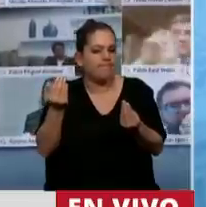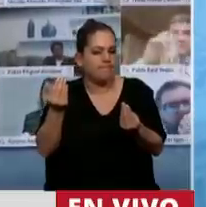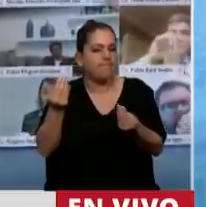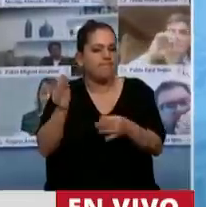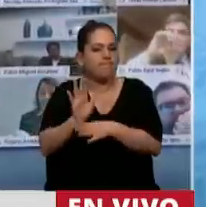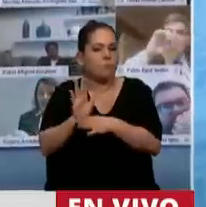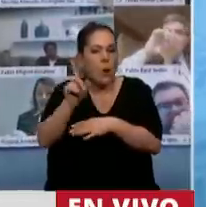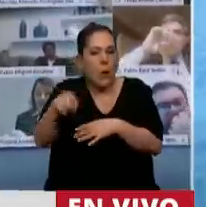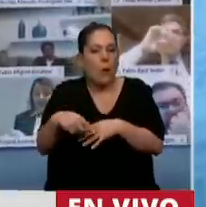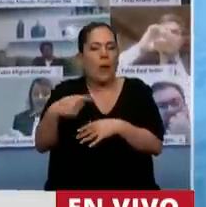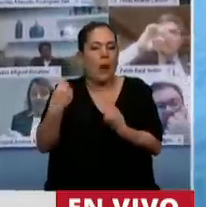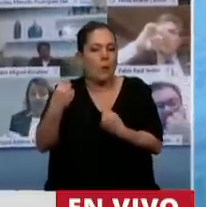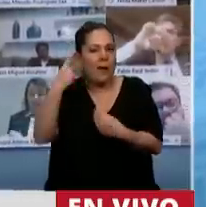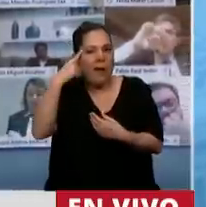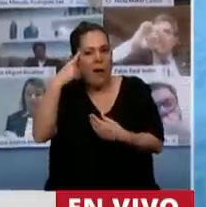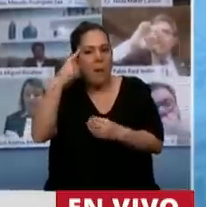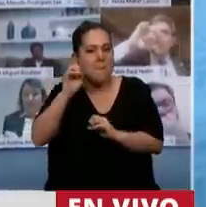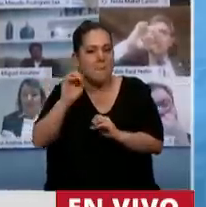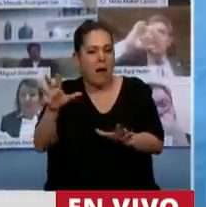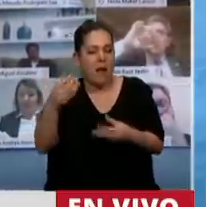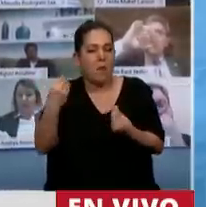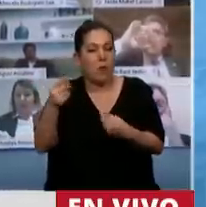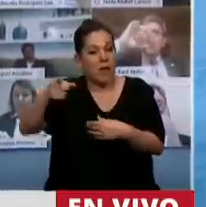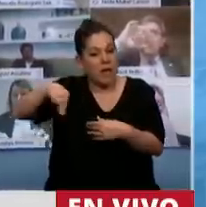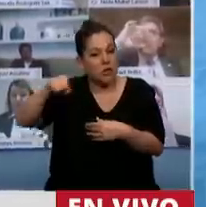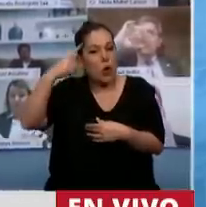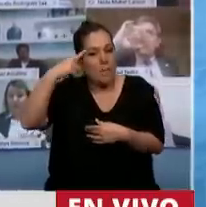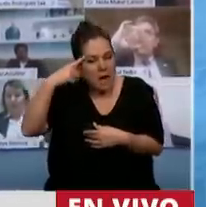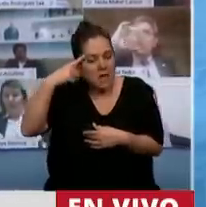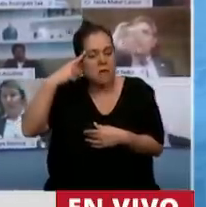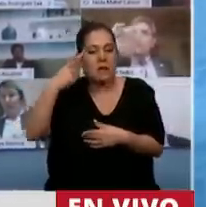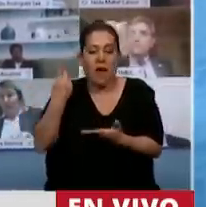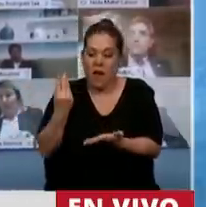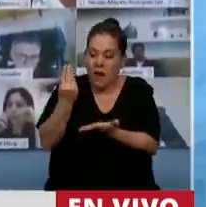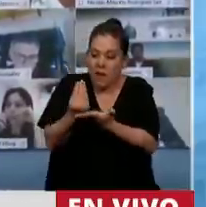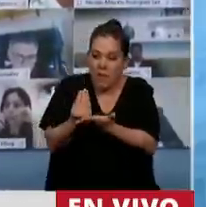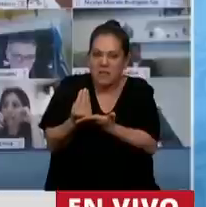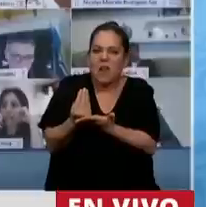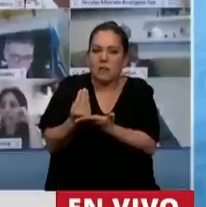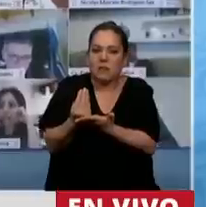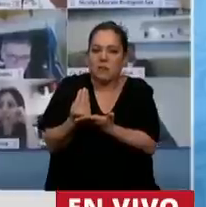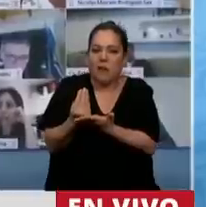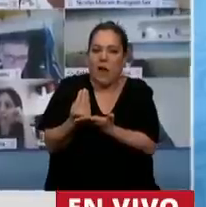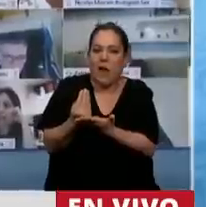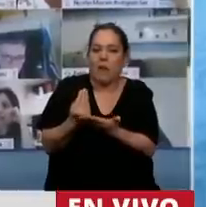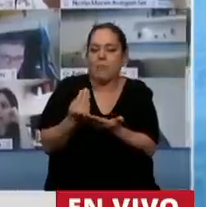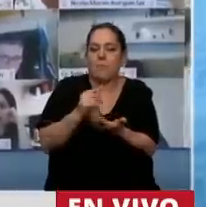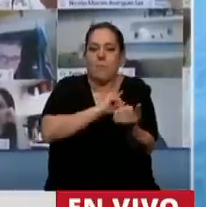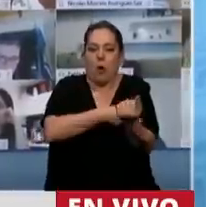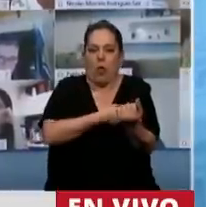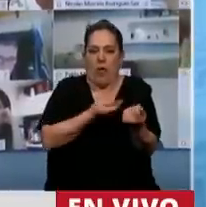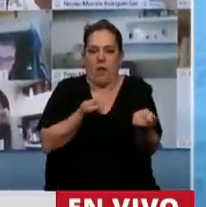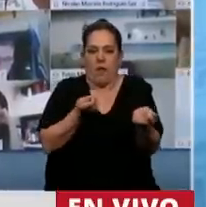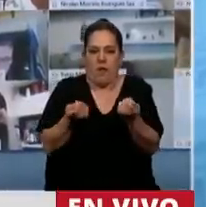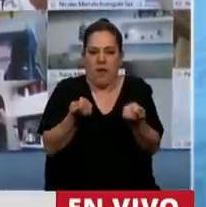idea falsa, el pensar que como representan a los poderes dominantes, el